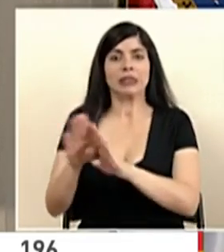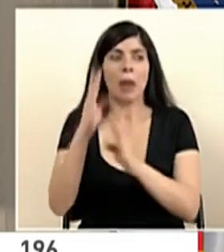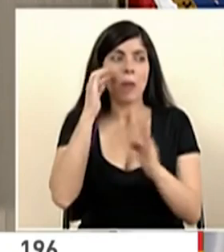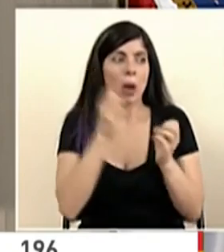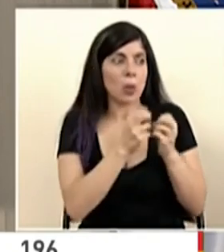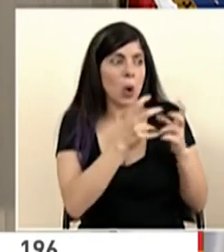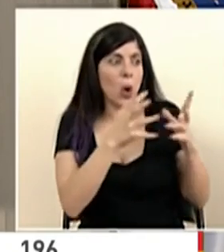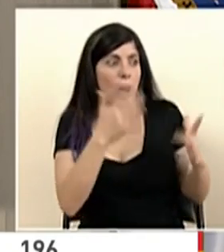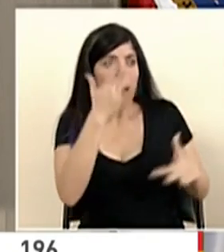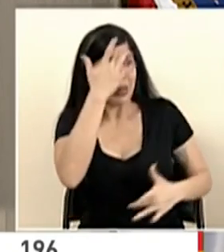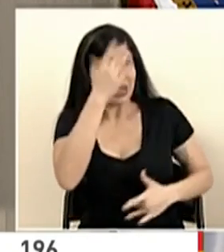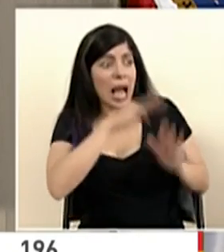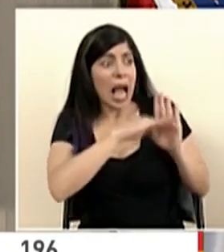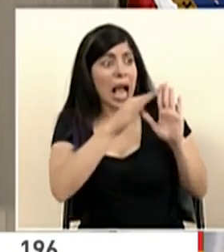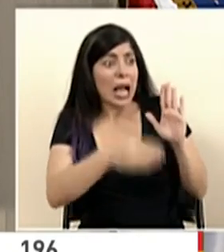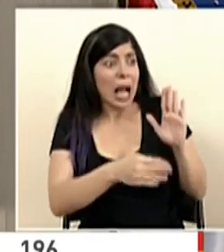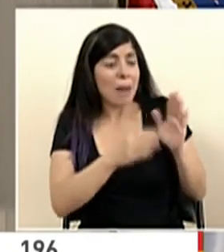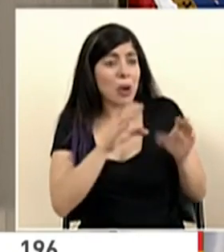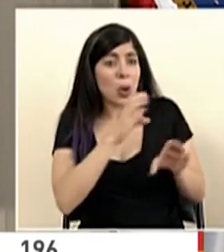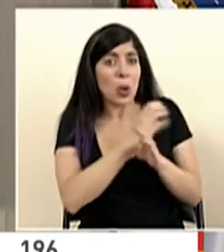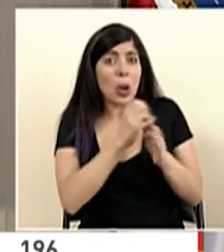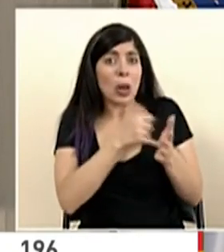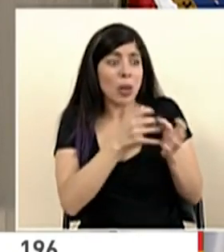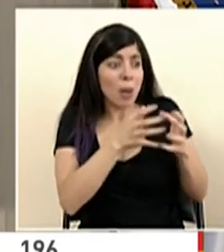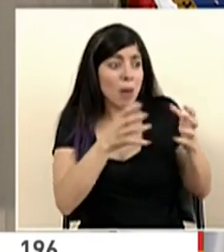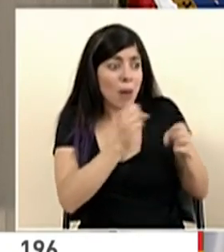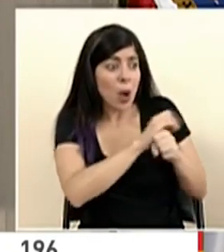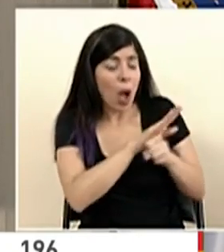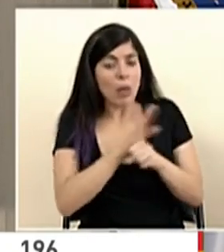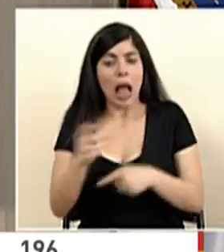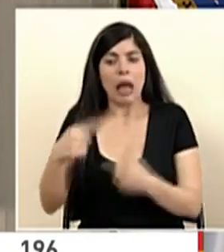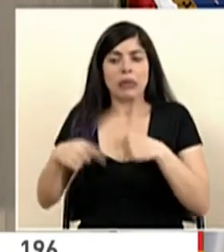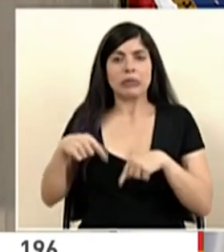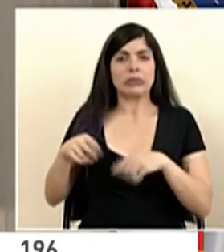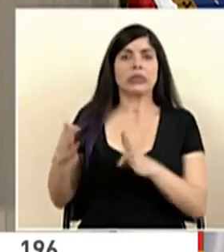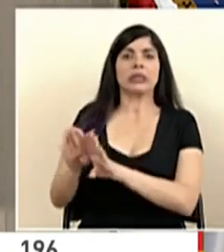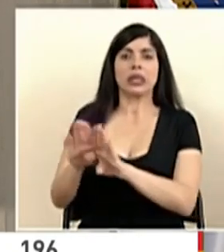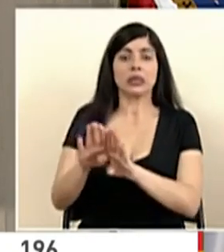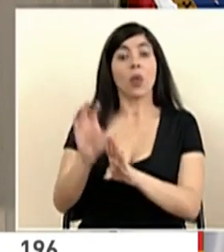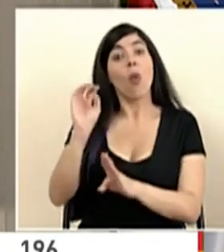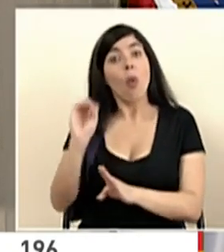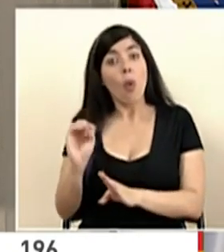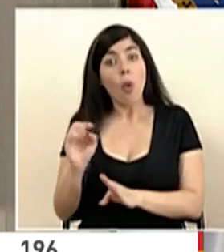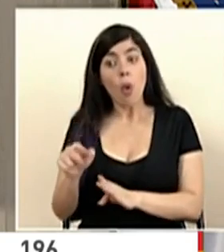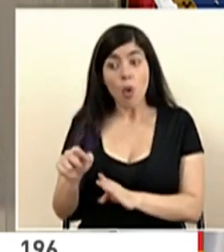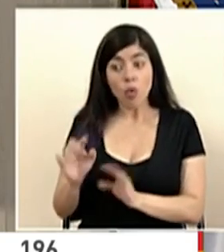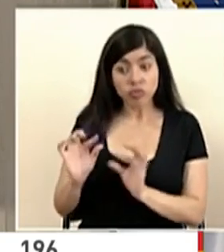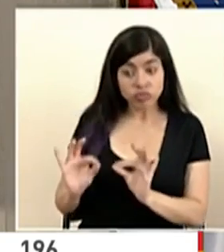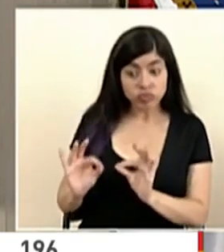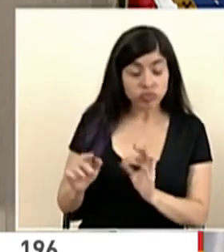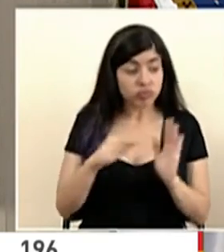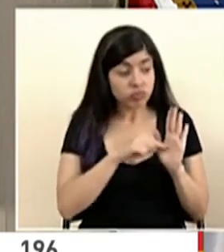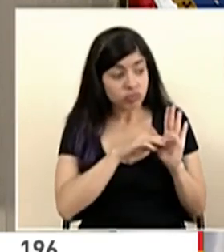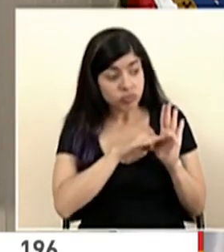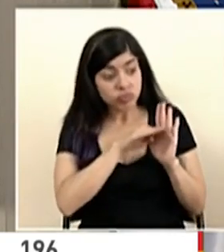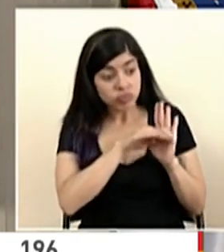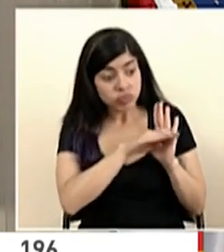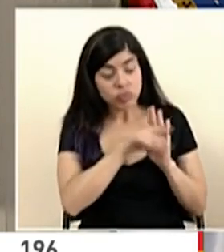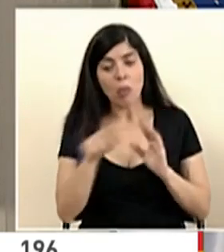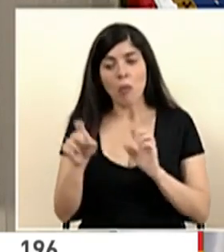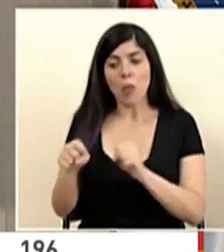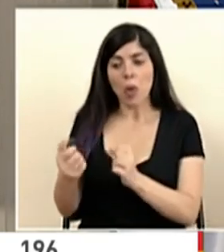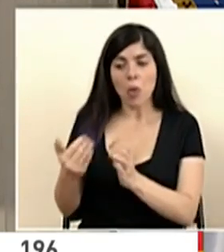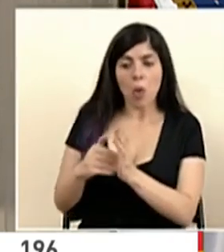los casos y estamos llenando las camas de UCI con pacientes COVID-19 o dejar que se vaya también progresivamente